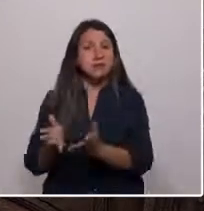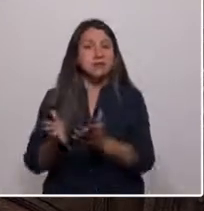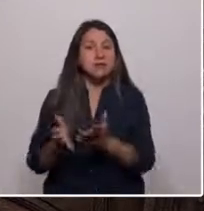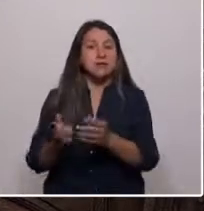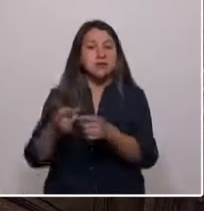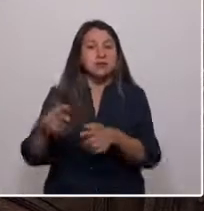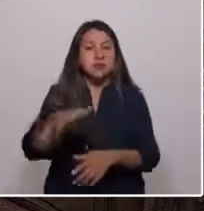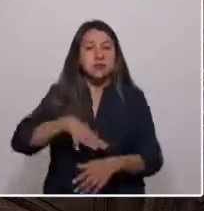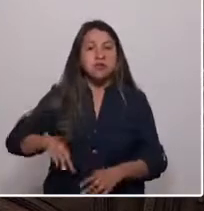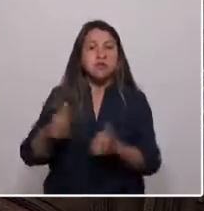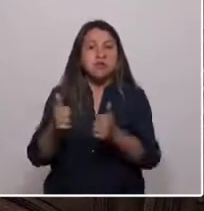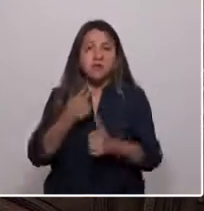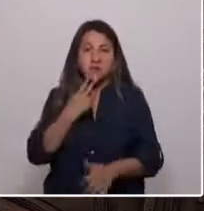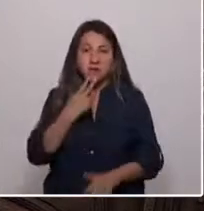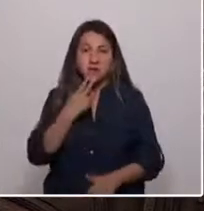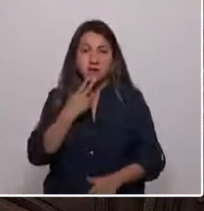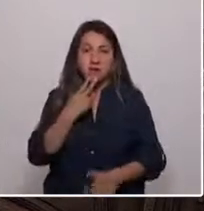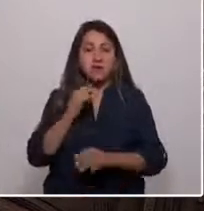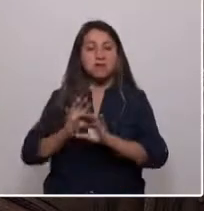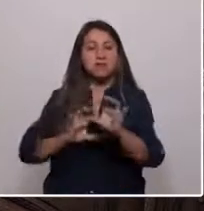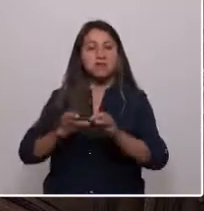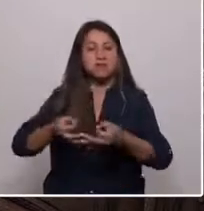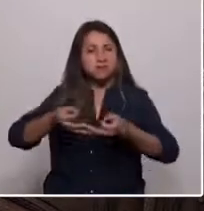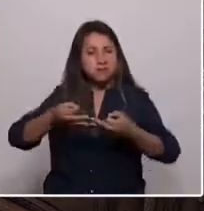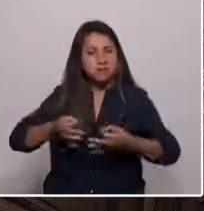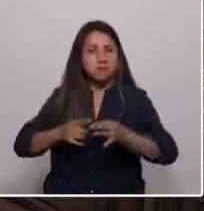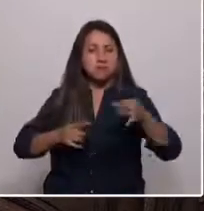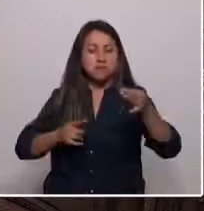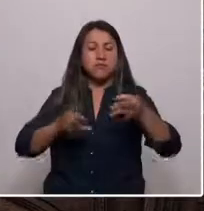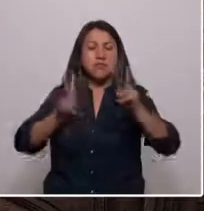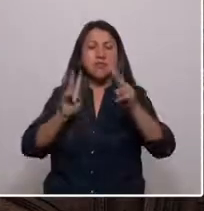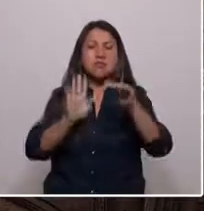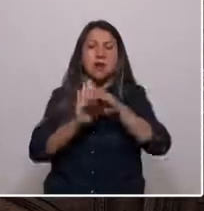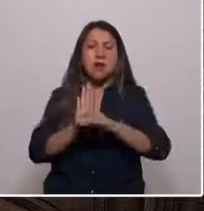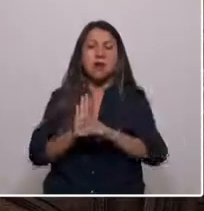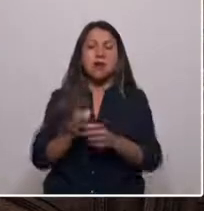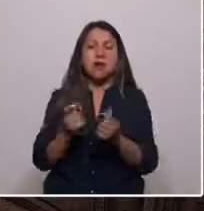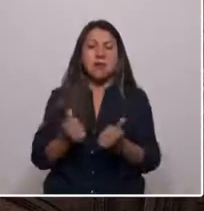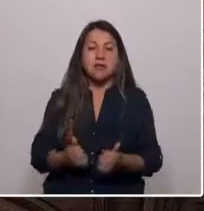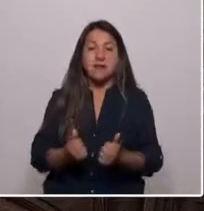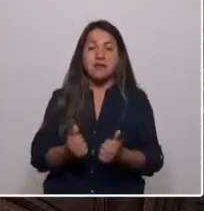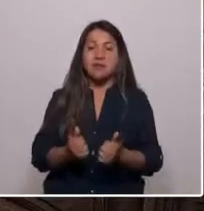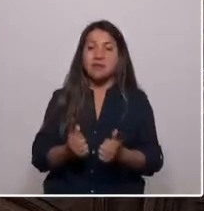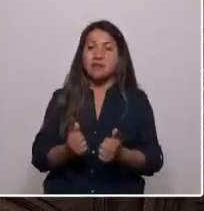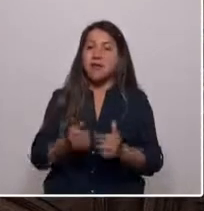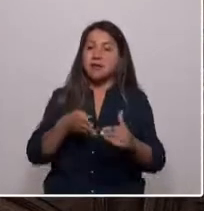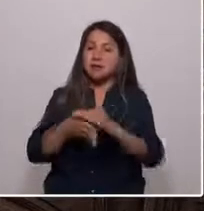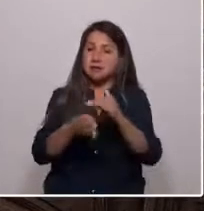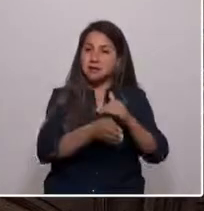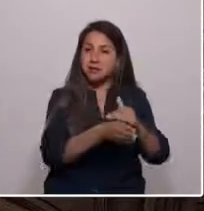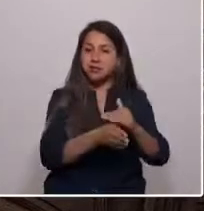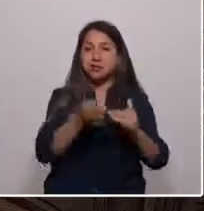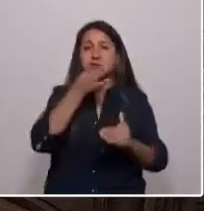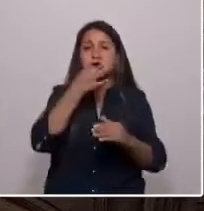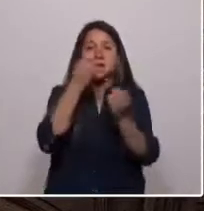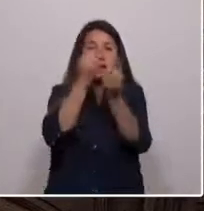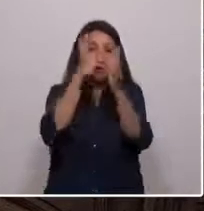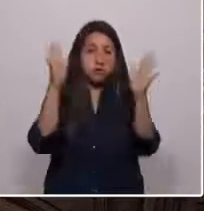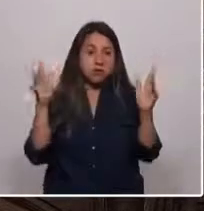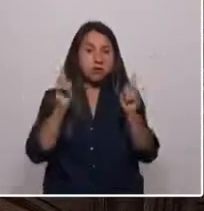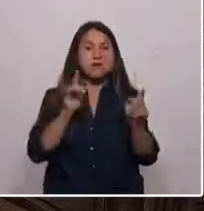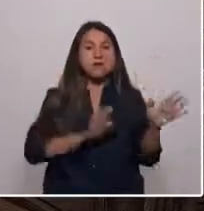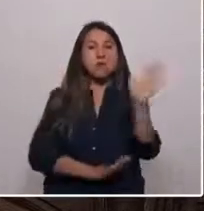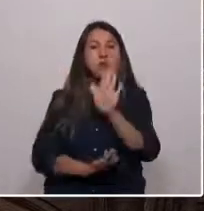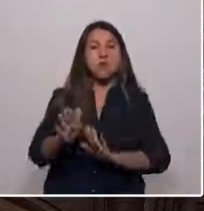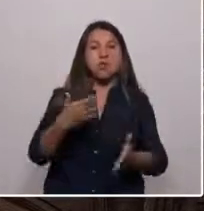una sociedad de derechos esenciales garantizados en su acceso, calidad y cantidad, donde la naturaleza sea protegida, donde